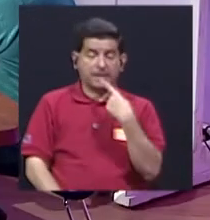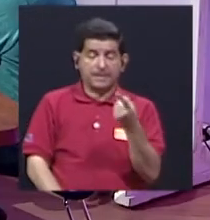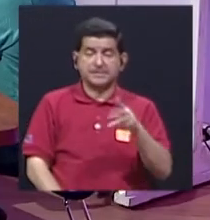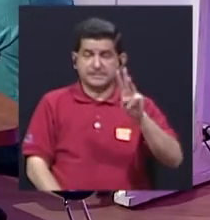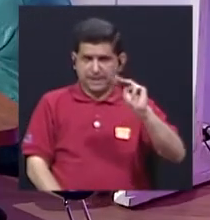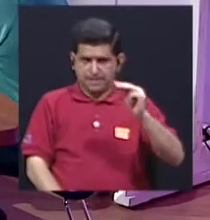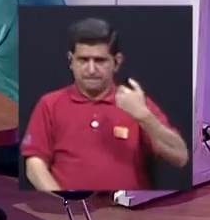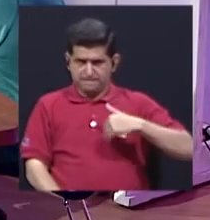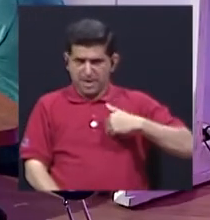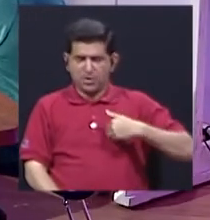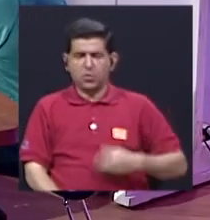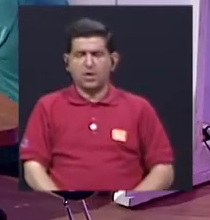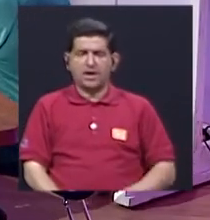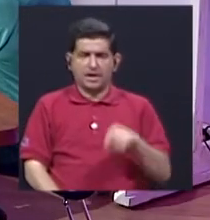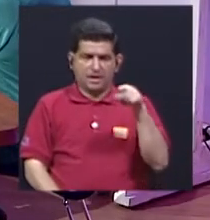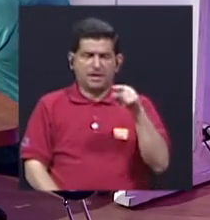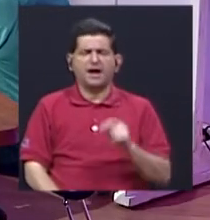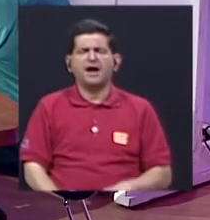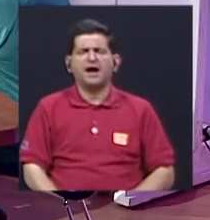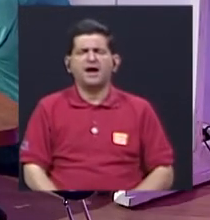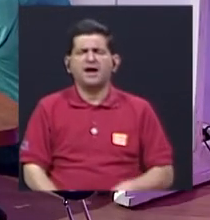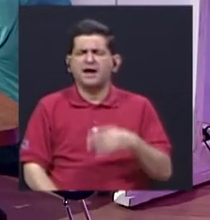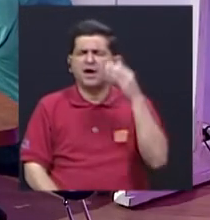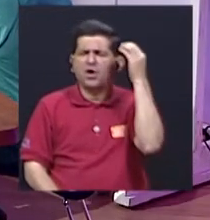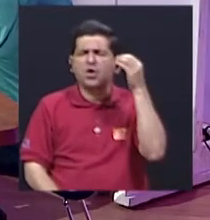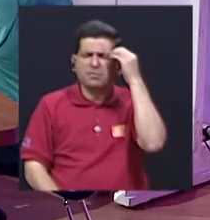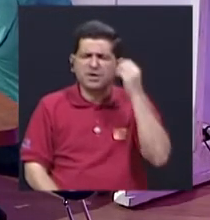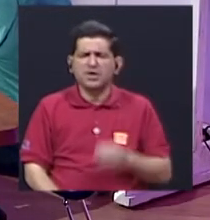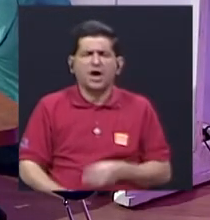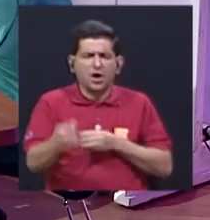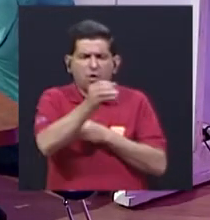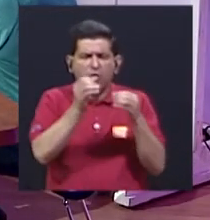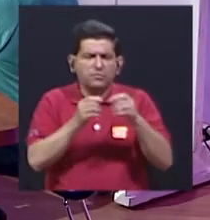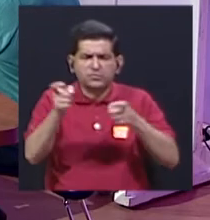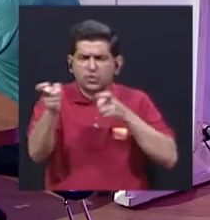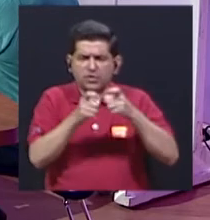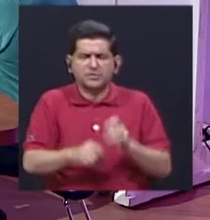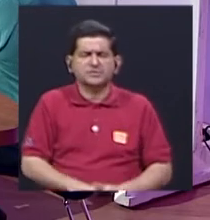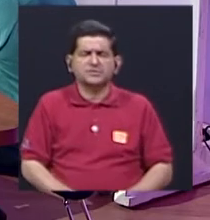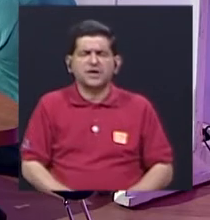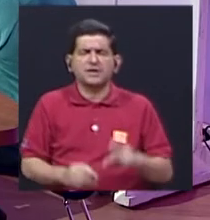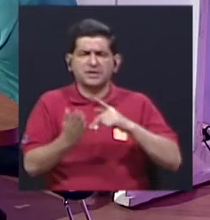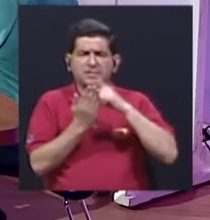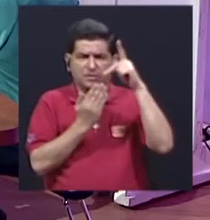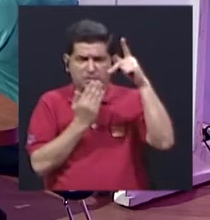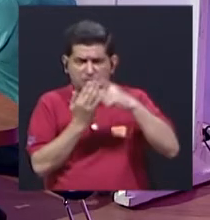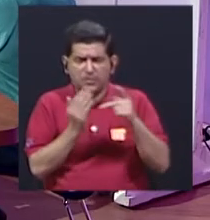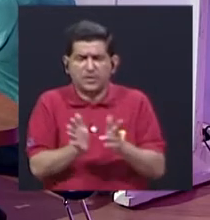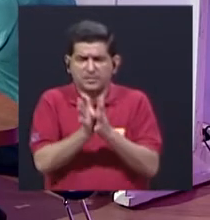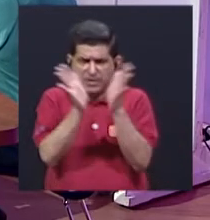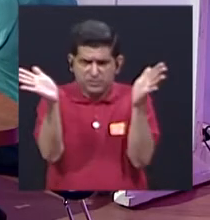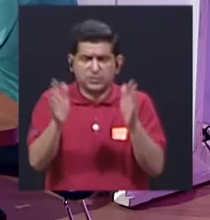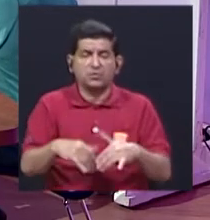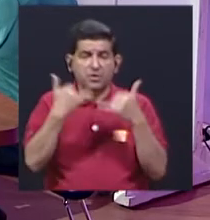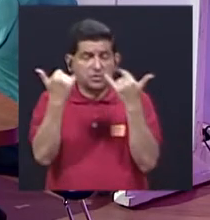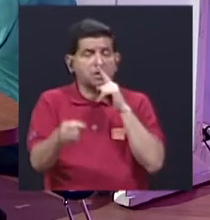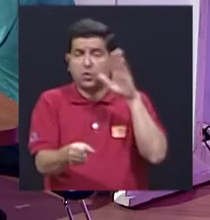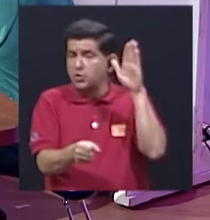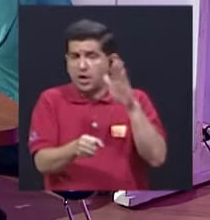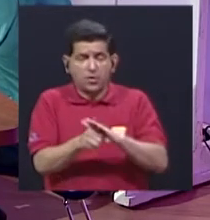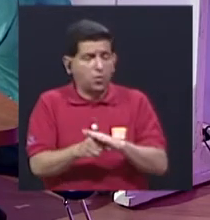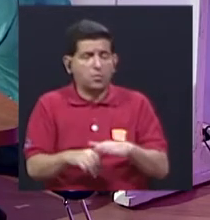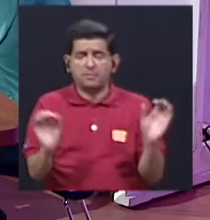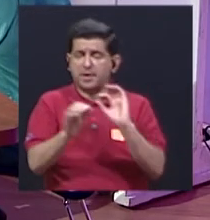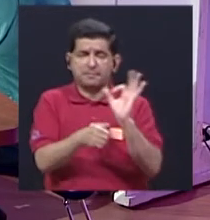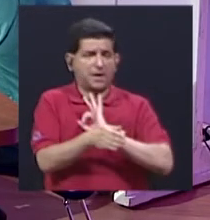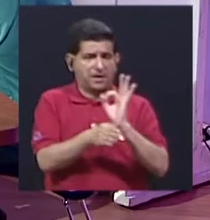Manuel Desparza, ¿qué opinan las panelistas sobre la Oficina de Control y Calificación de Espectáculos Públicos, ya que ahora no está cumpliendo ninguna